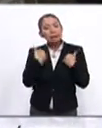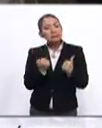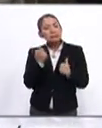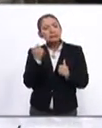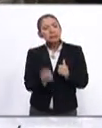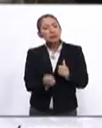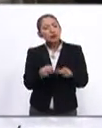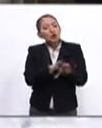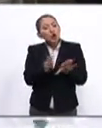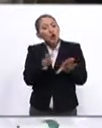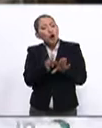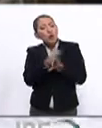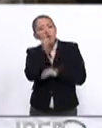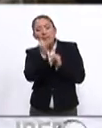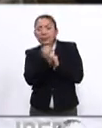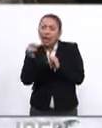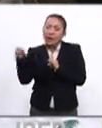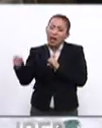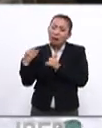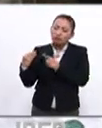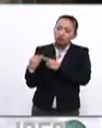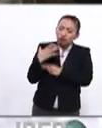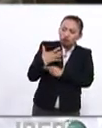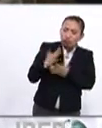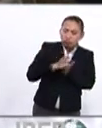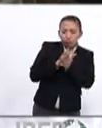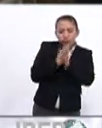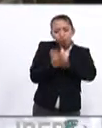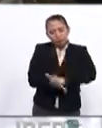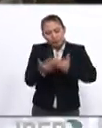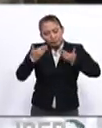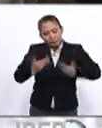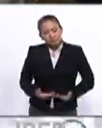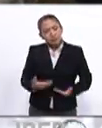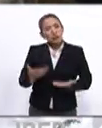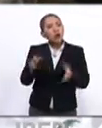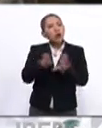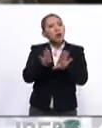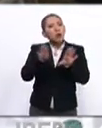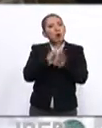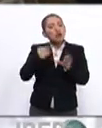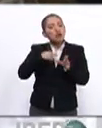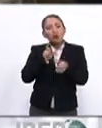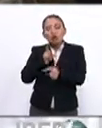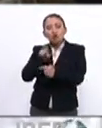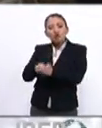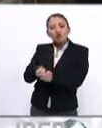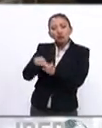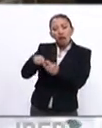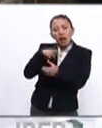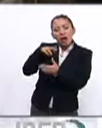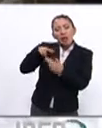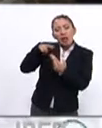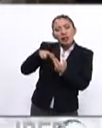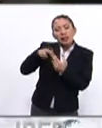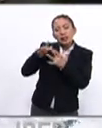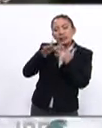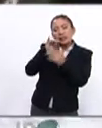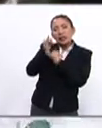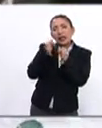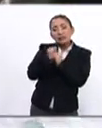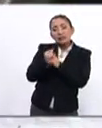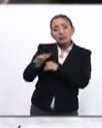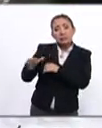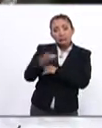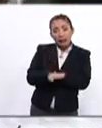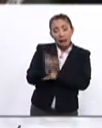cómo lo internacional nos forma, cómo se desenmarca, cómo estamos insertos en una realidad internacional en